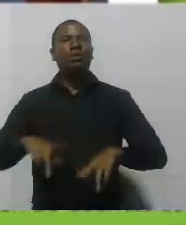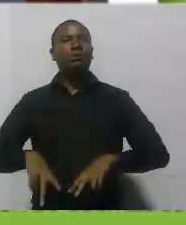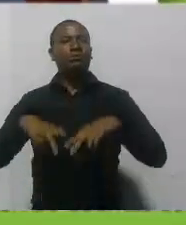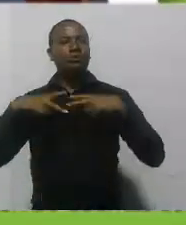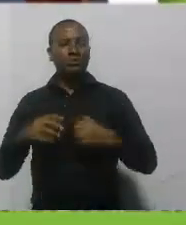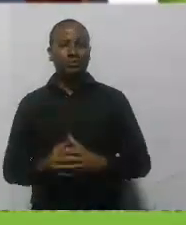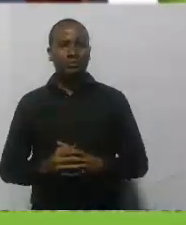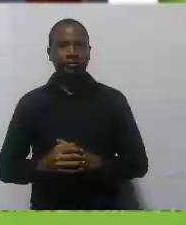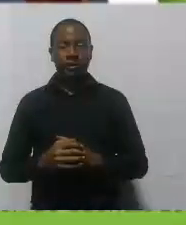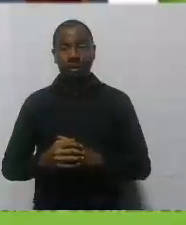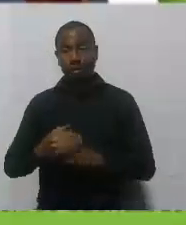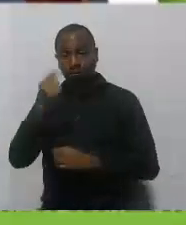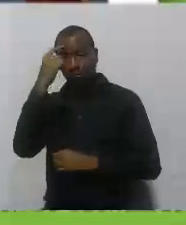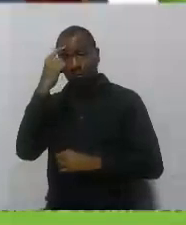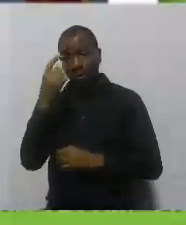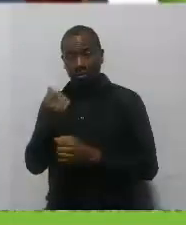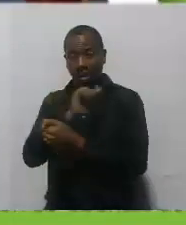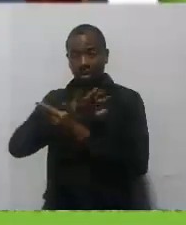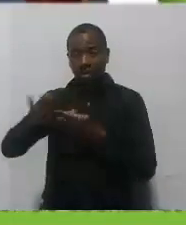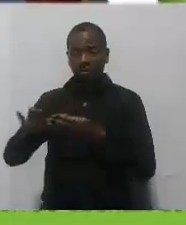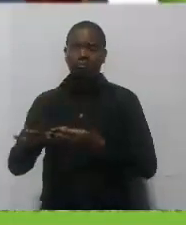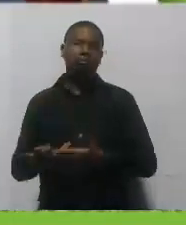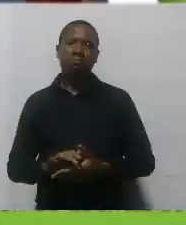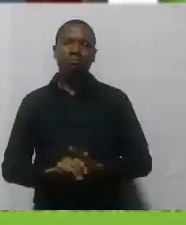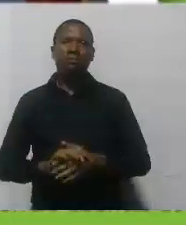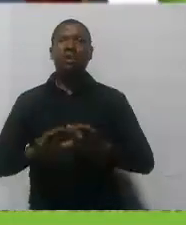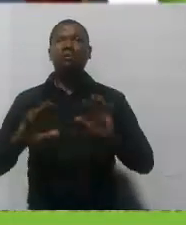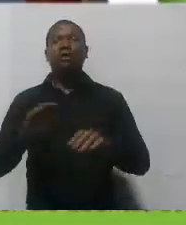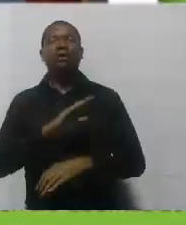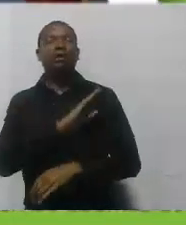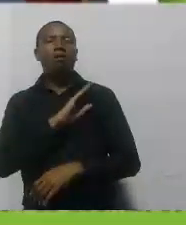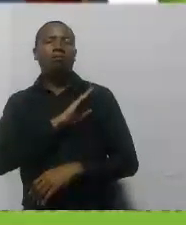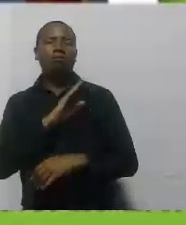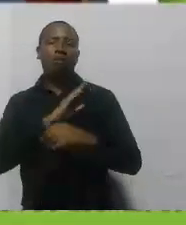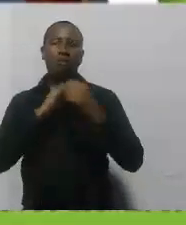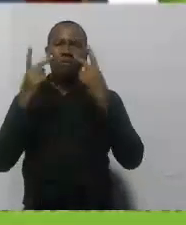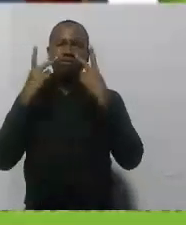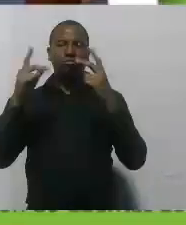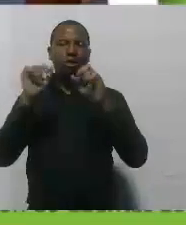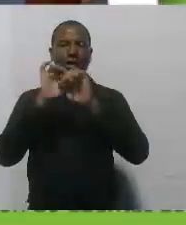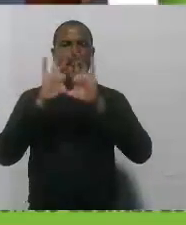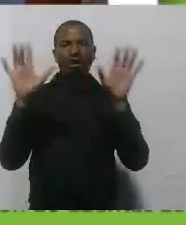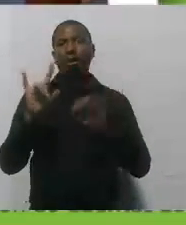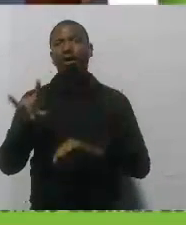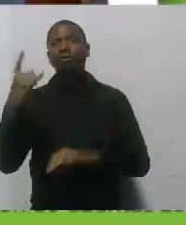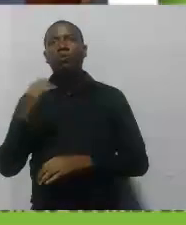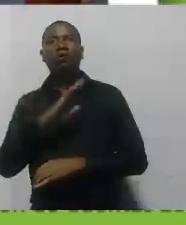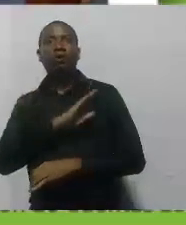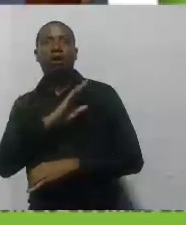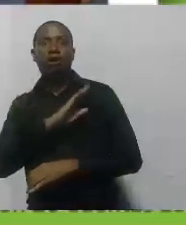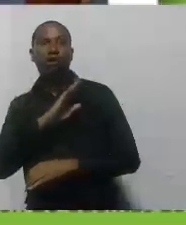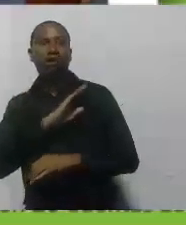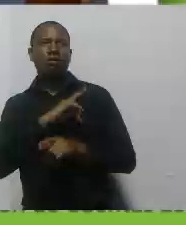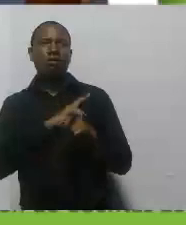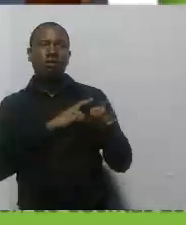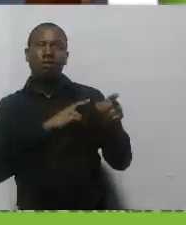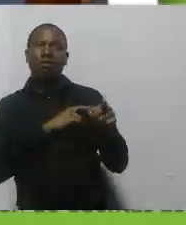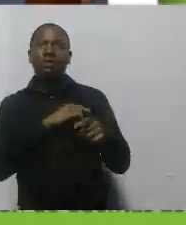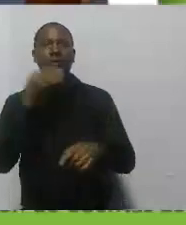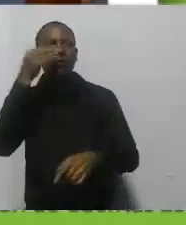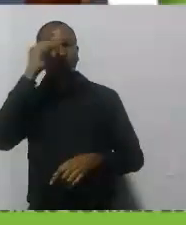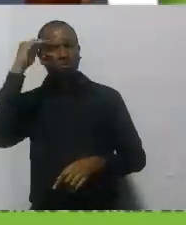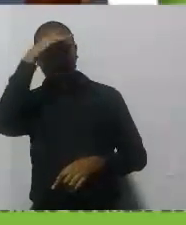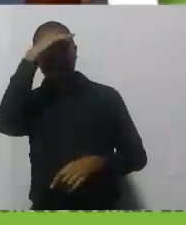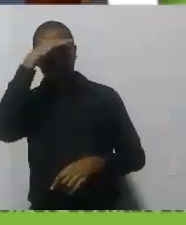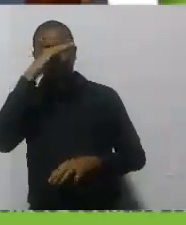gratuito este programa. El alcalde tiene la visión clara que en el gobierno del cambio de Gustavo Petro, como